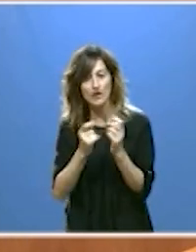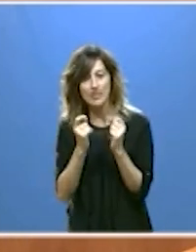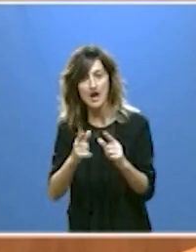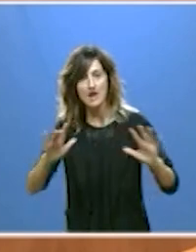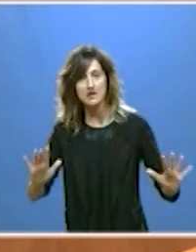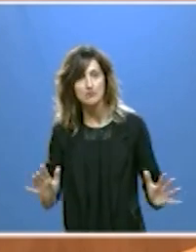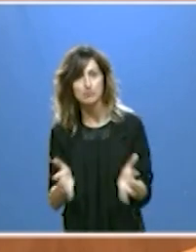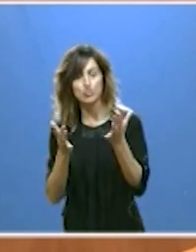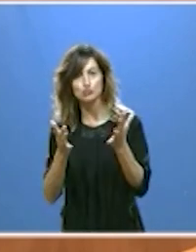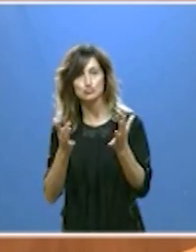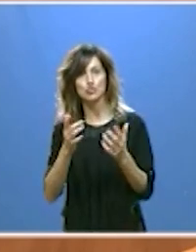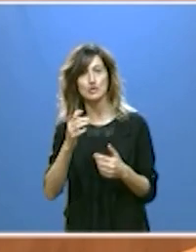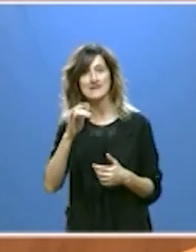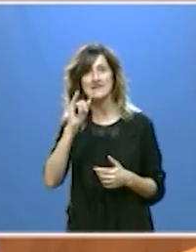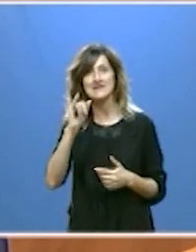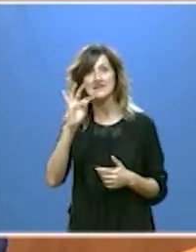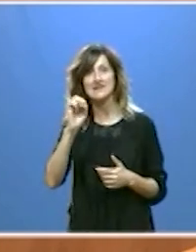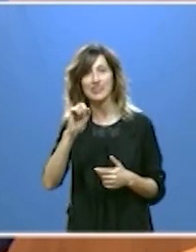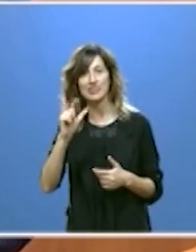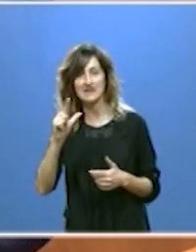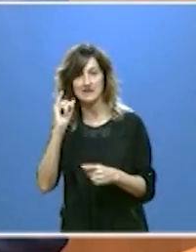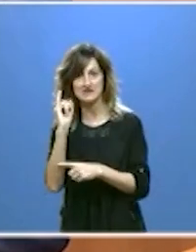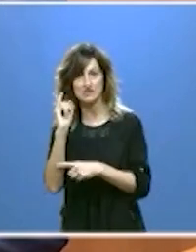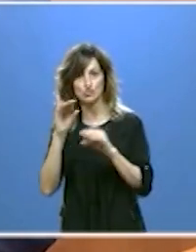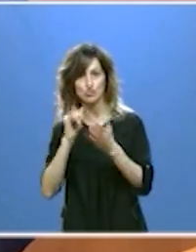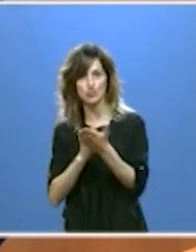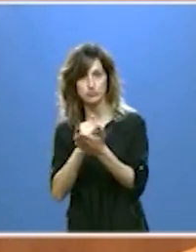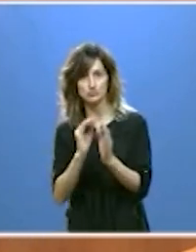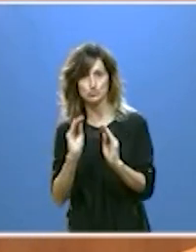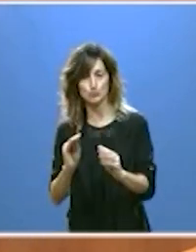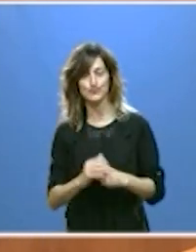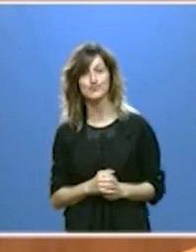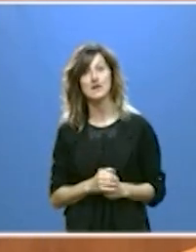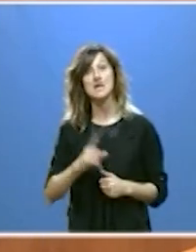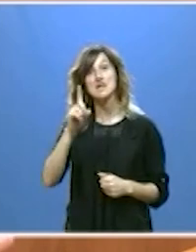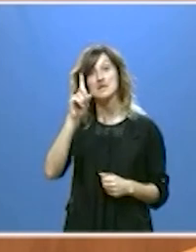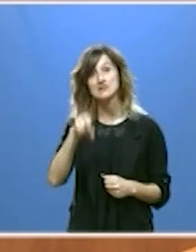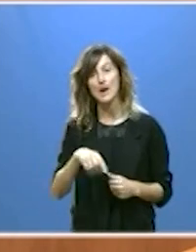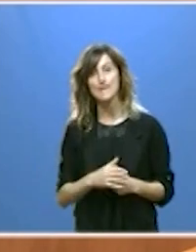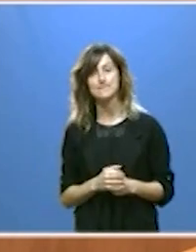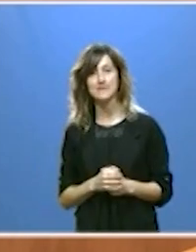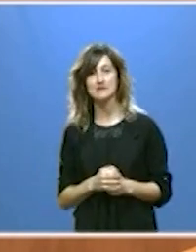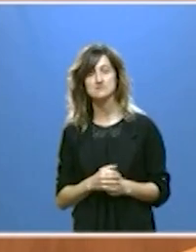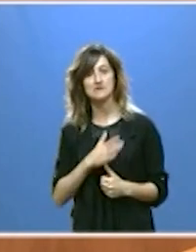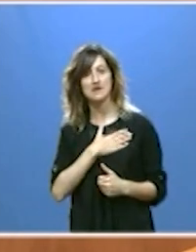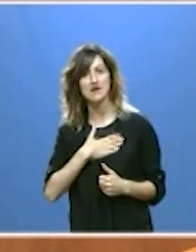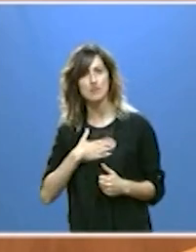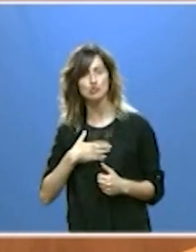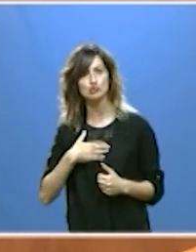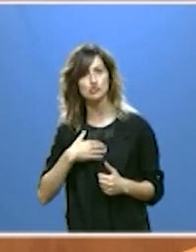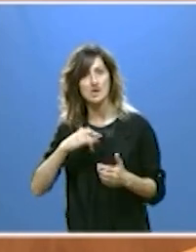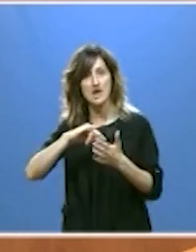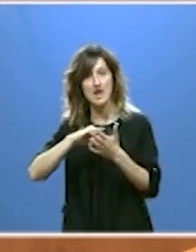el impulso del Itacil. Junto a ello también confluye que seamos una potencia